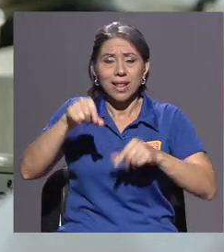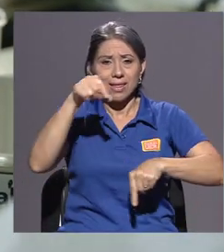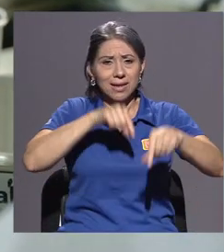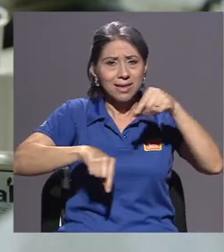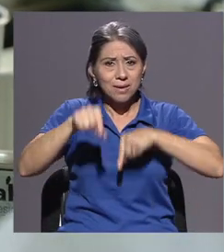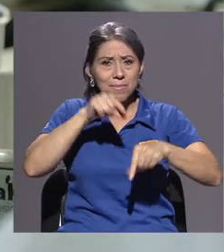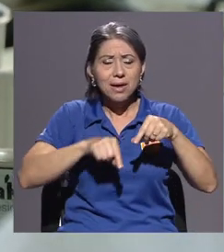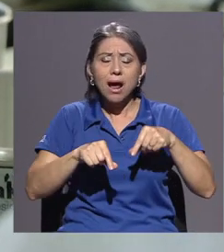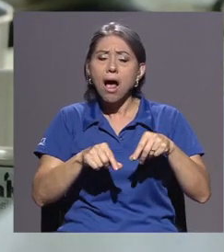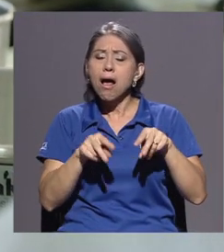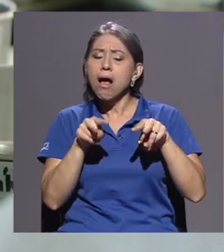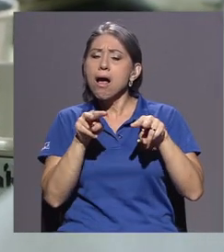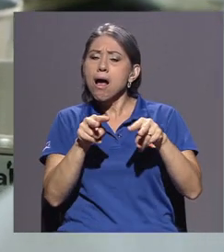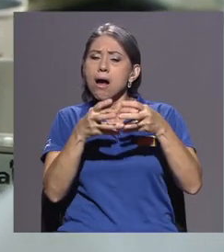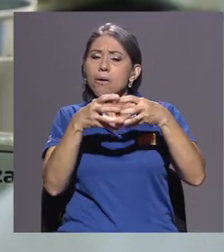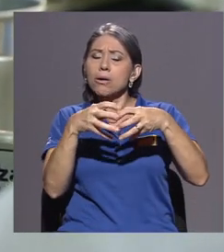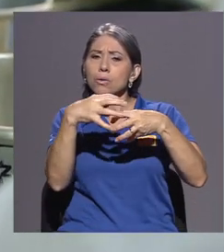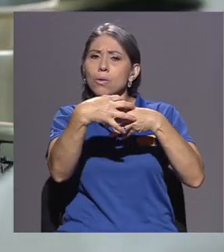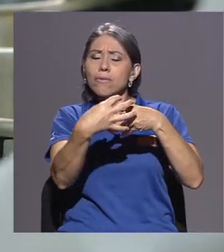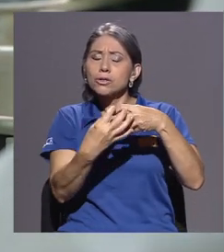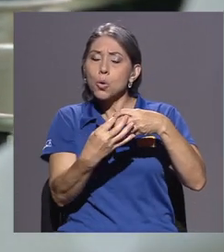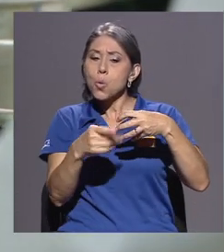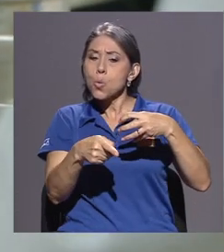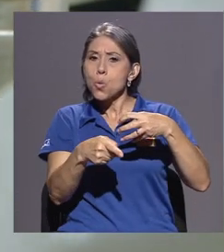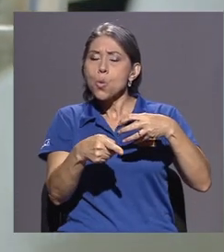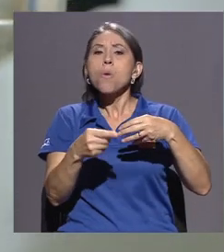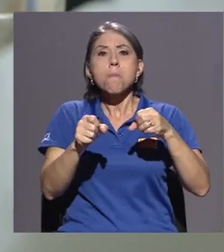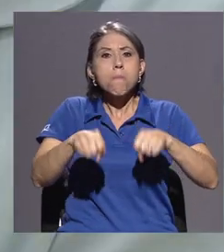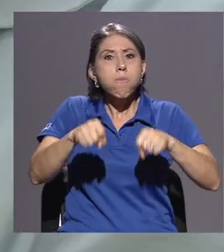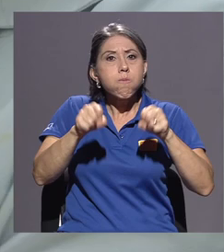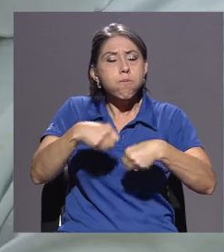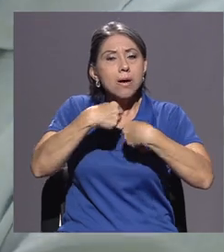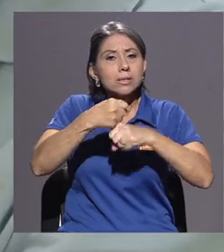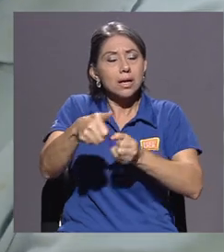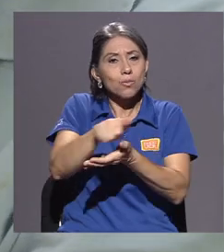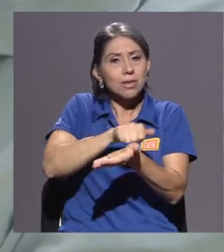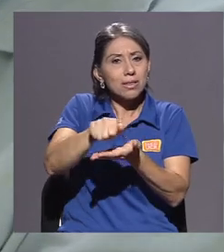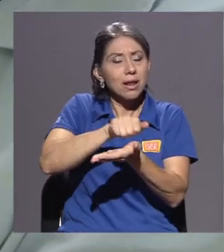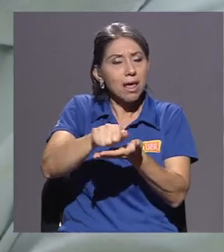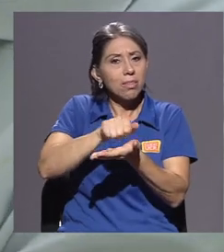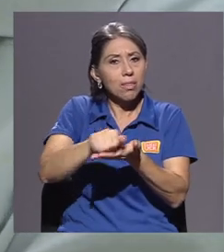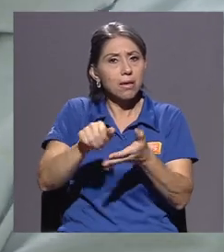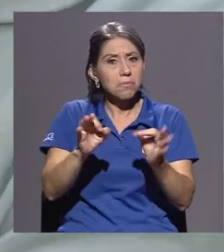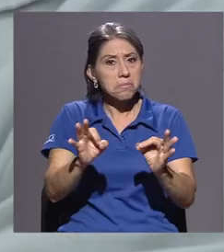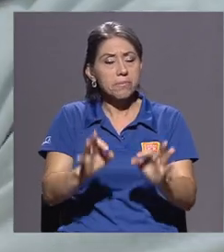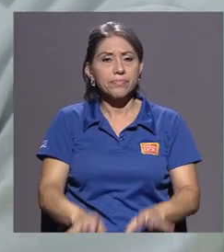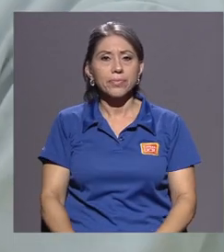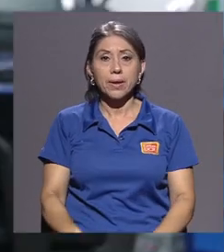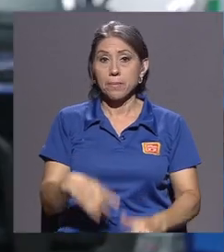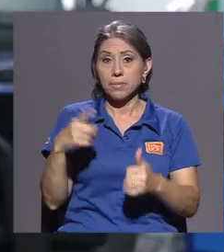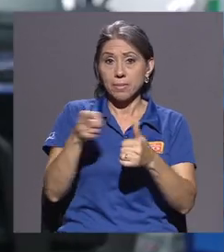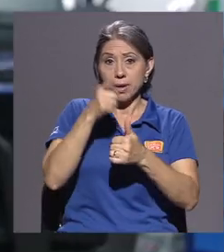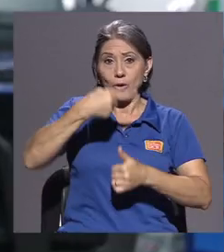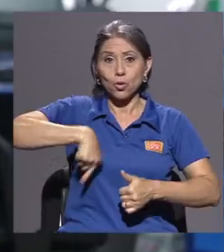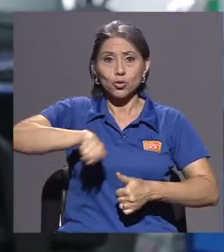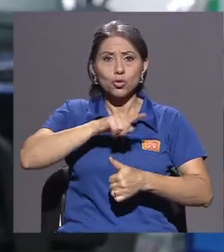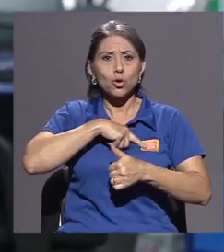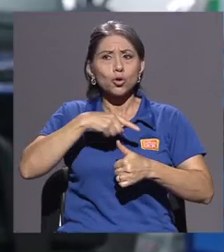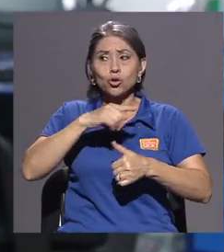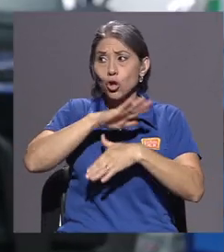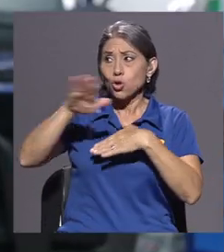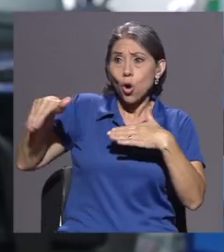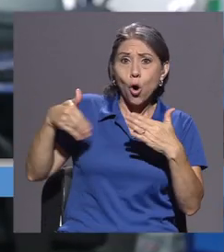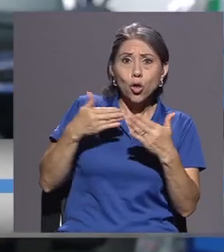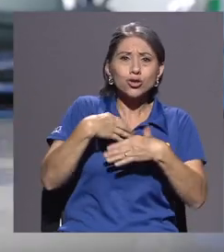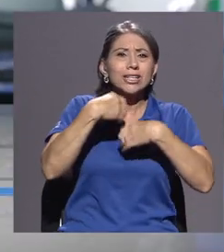Química vieron en ellas un potencial enorme para elaborar un detergente. Primero nosotros hicimos una lluvia y idea entre